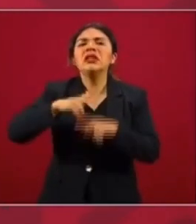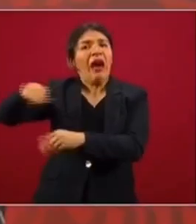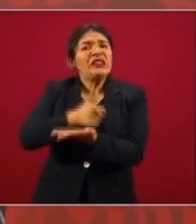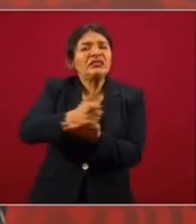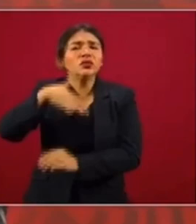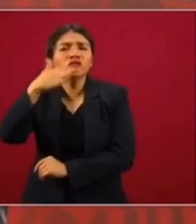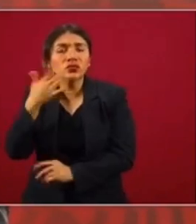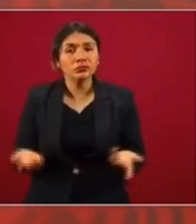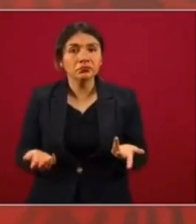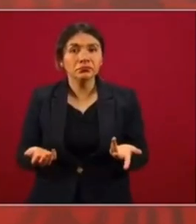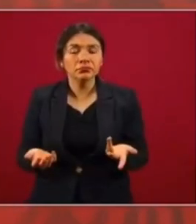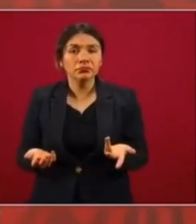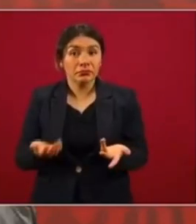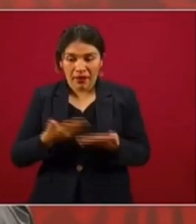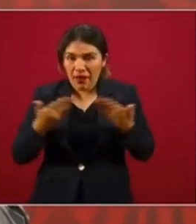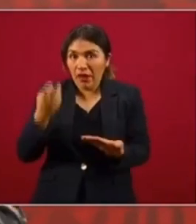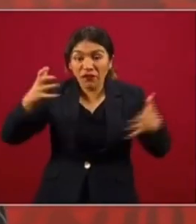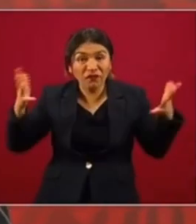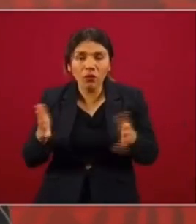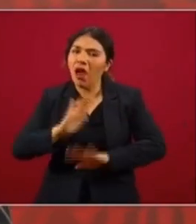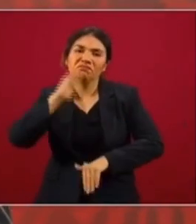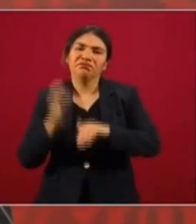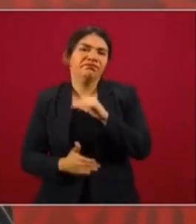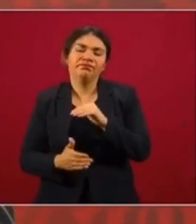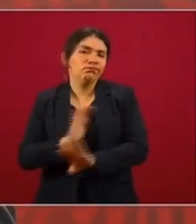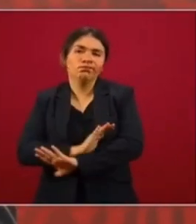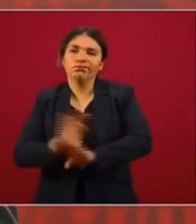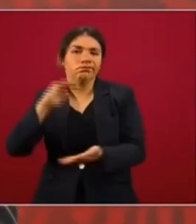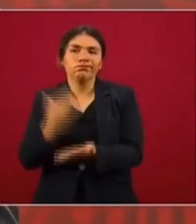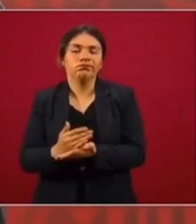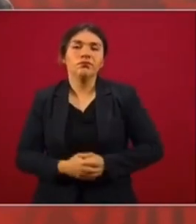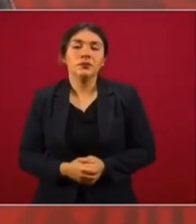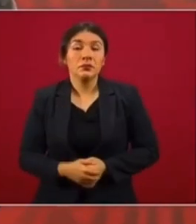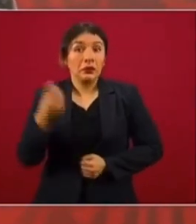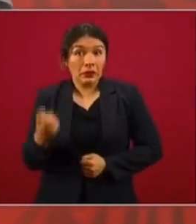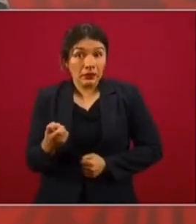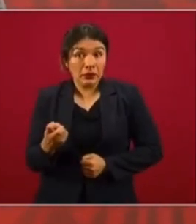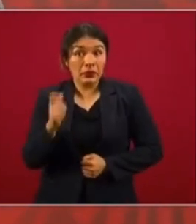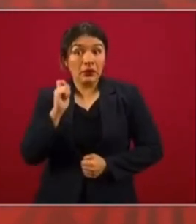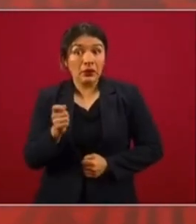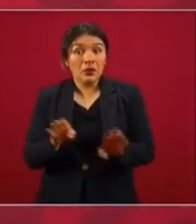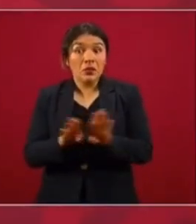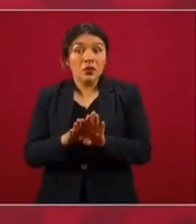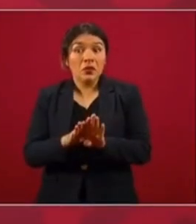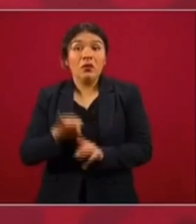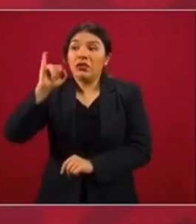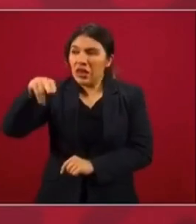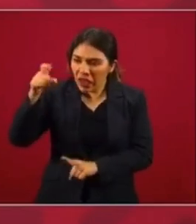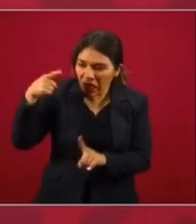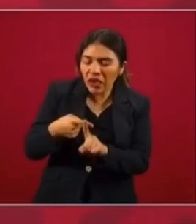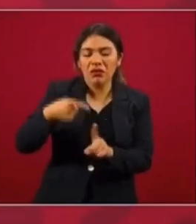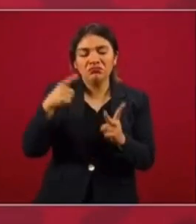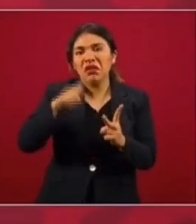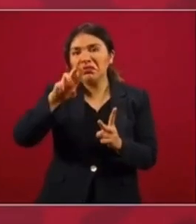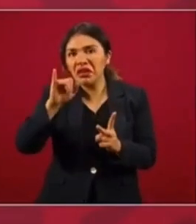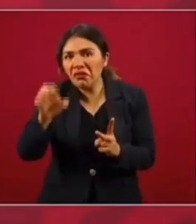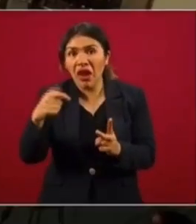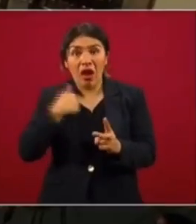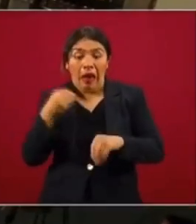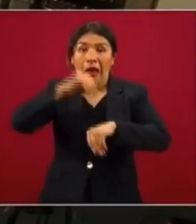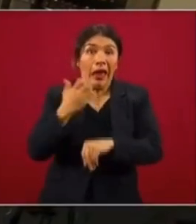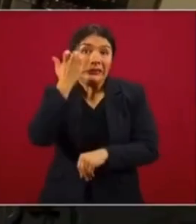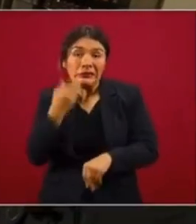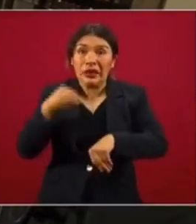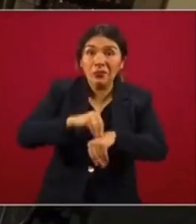absoluto. Entonces, se acaban los fraudes electorales. Y esto no es injerencia en el INE, en el EDIFE. No.